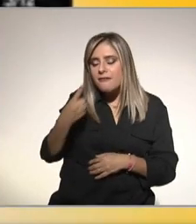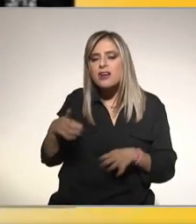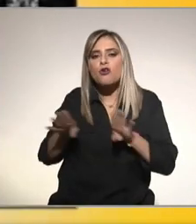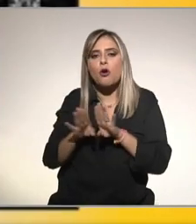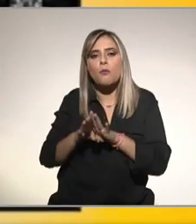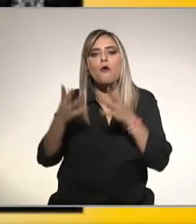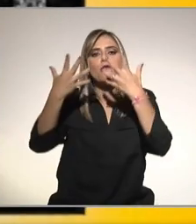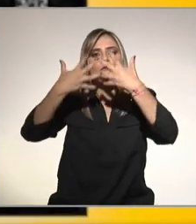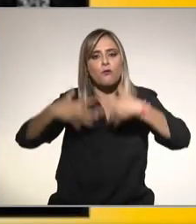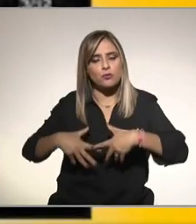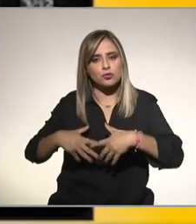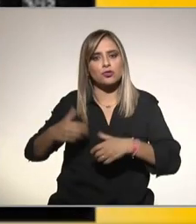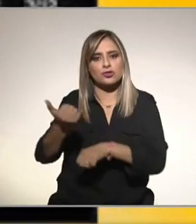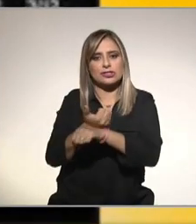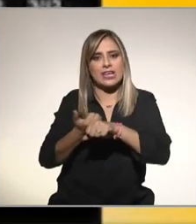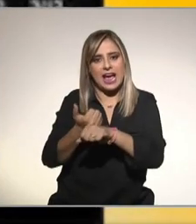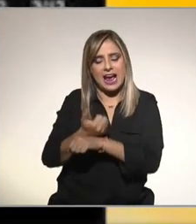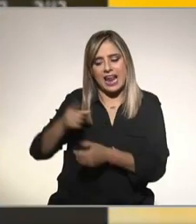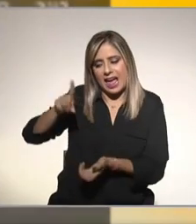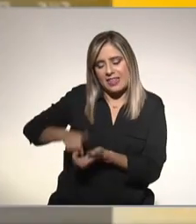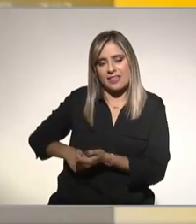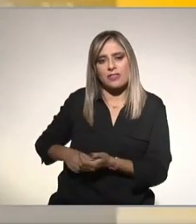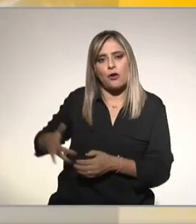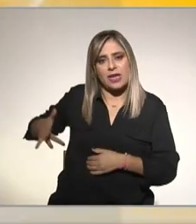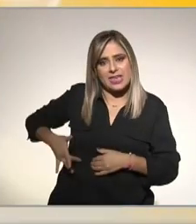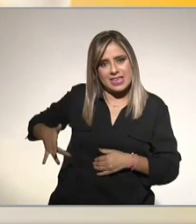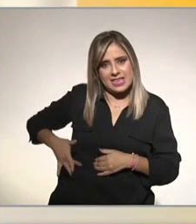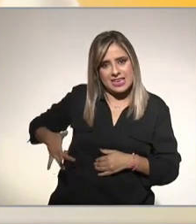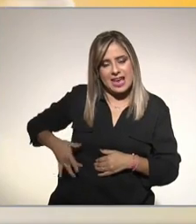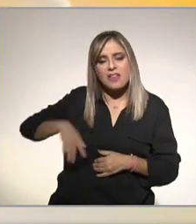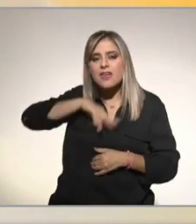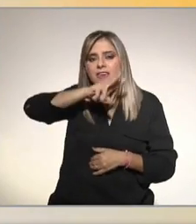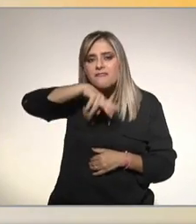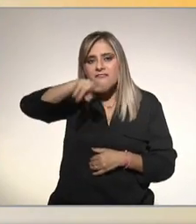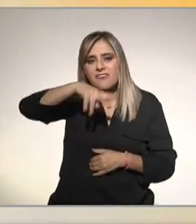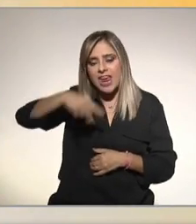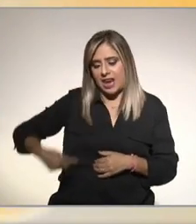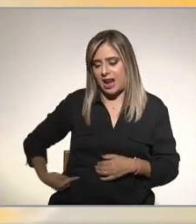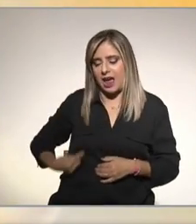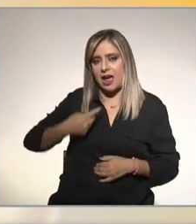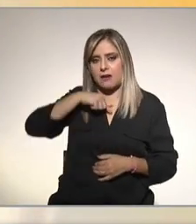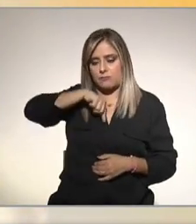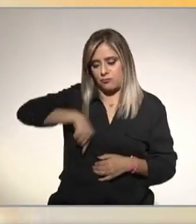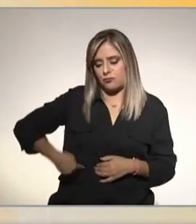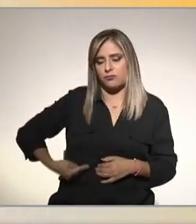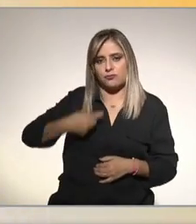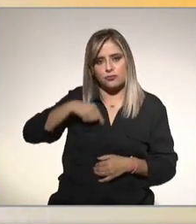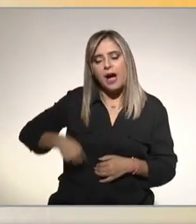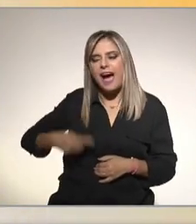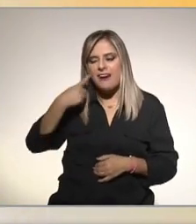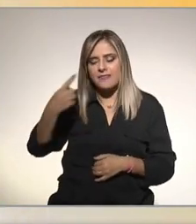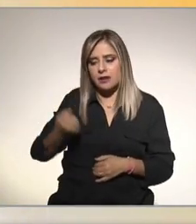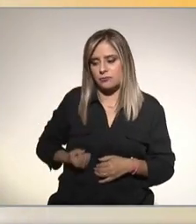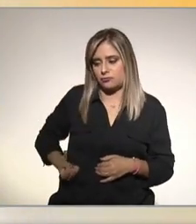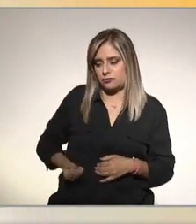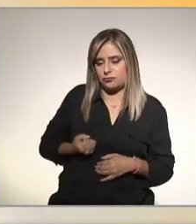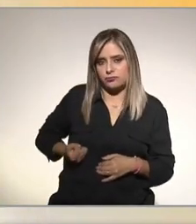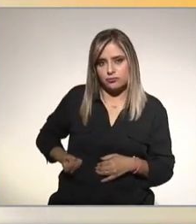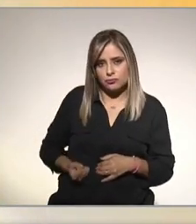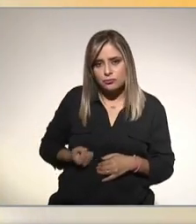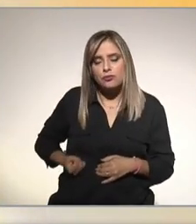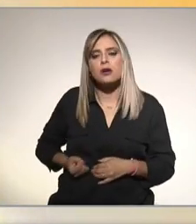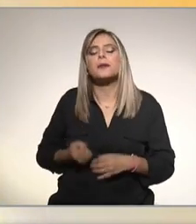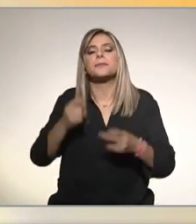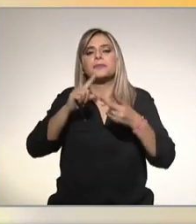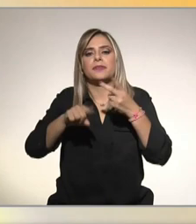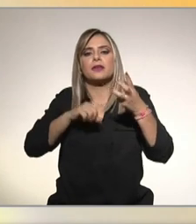el movimiento de la sangre dentro del hígado y la que viene de la vena porta hacia el hígado también podemos hacer estudios complementar